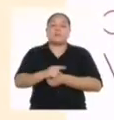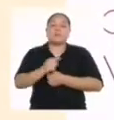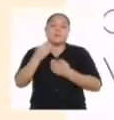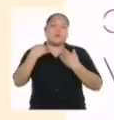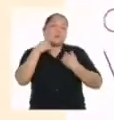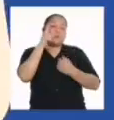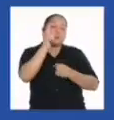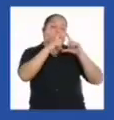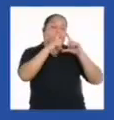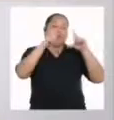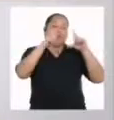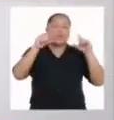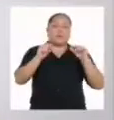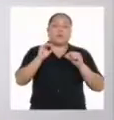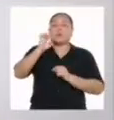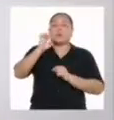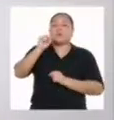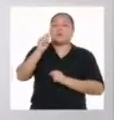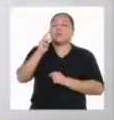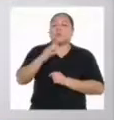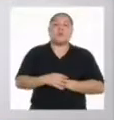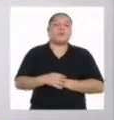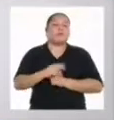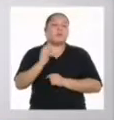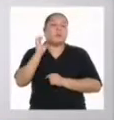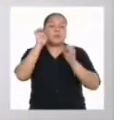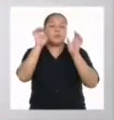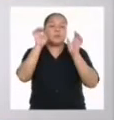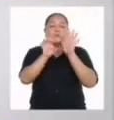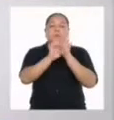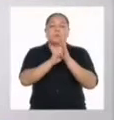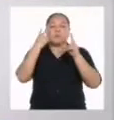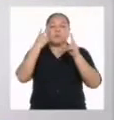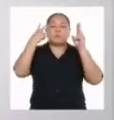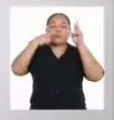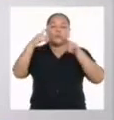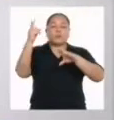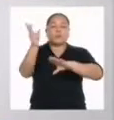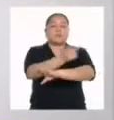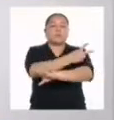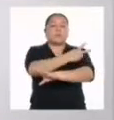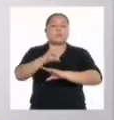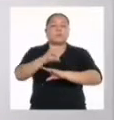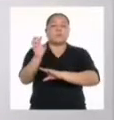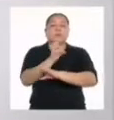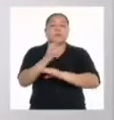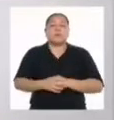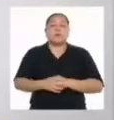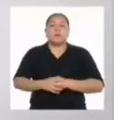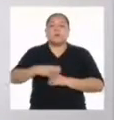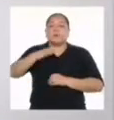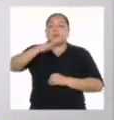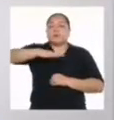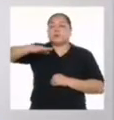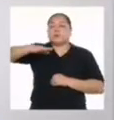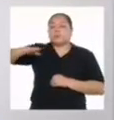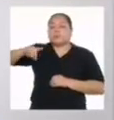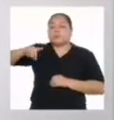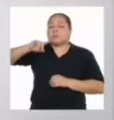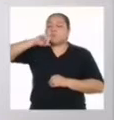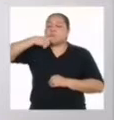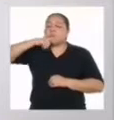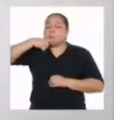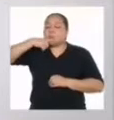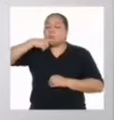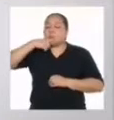tenemos una. Por ejemplo, veamos unos versos del poema La Niña de la Lámpara Azul,